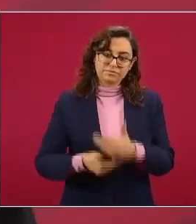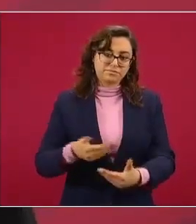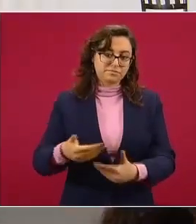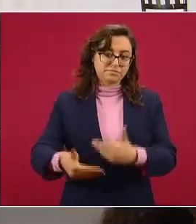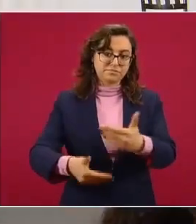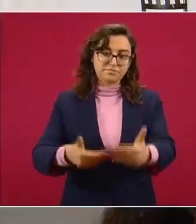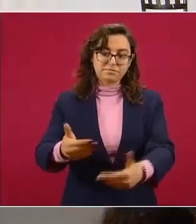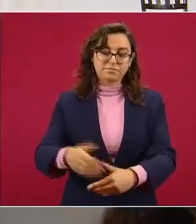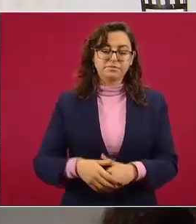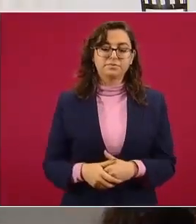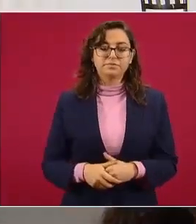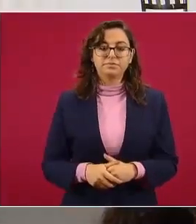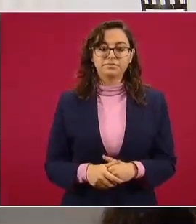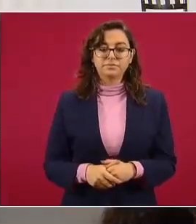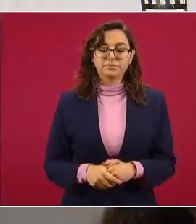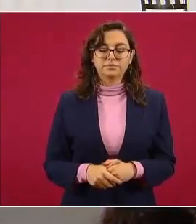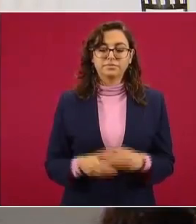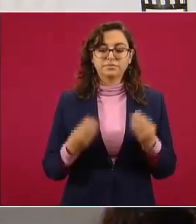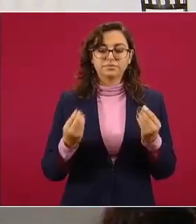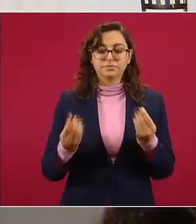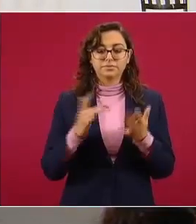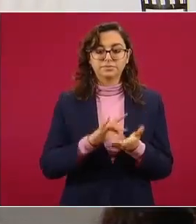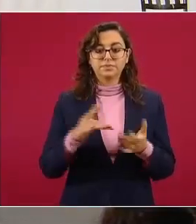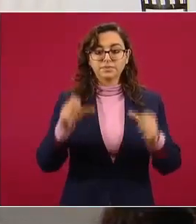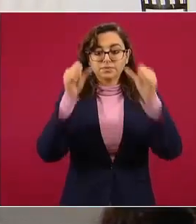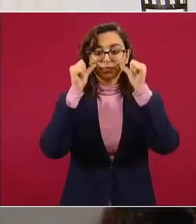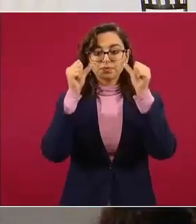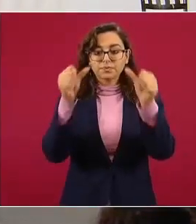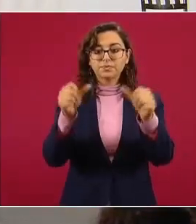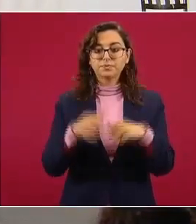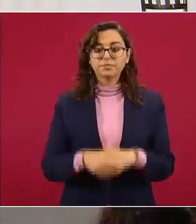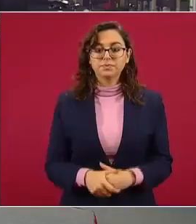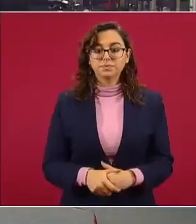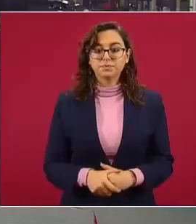subsecuentes muchas gracias por su atención